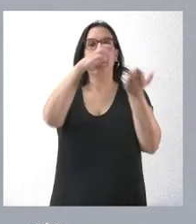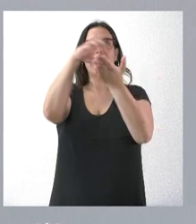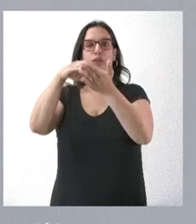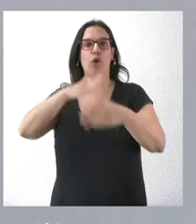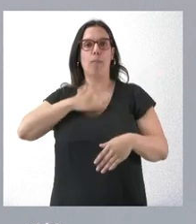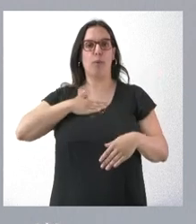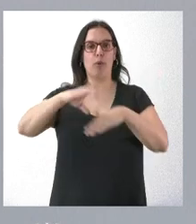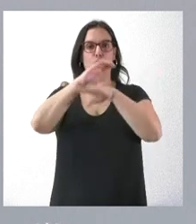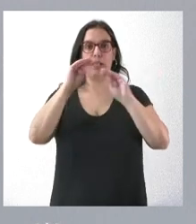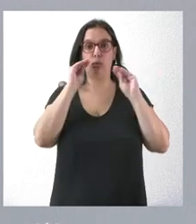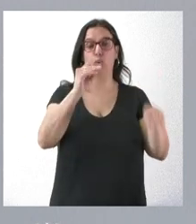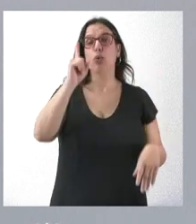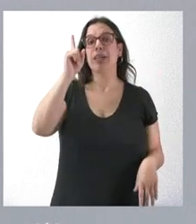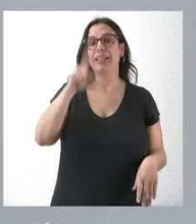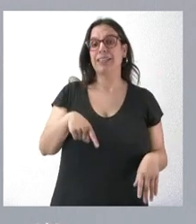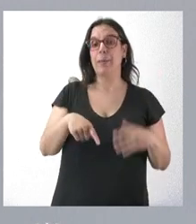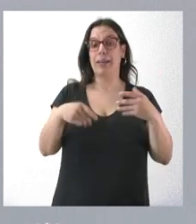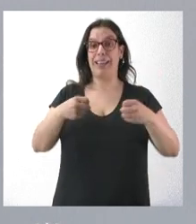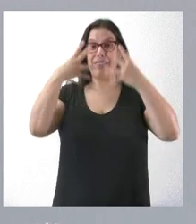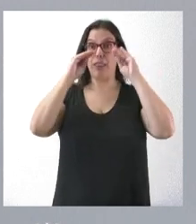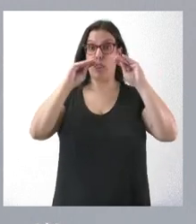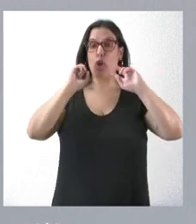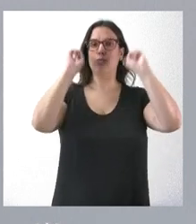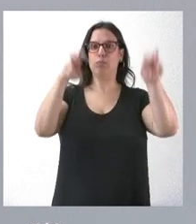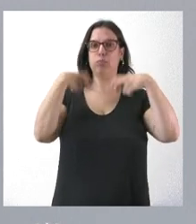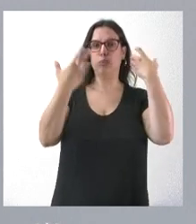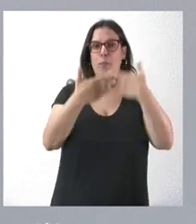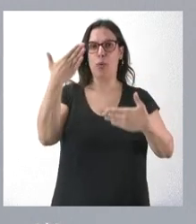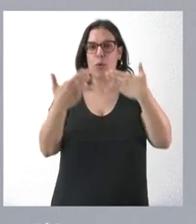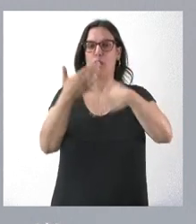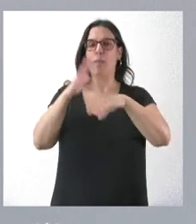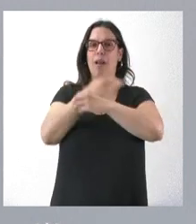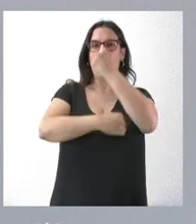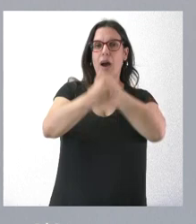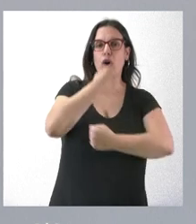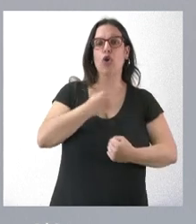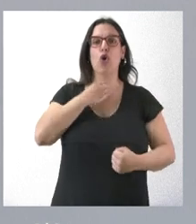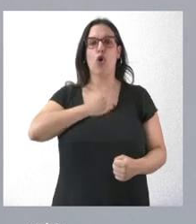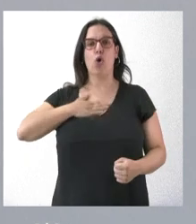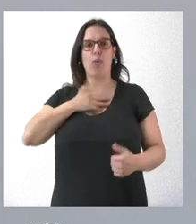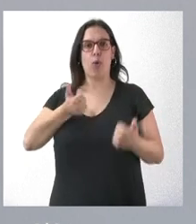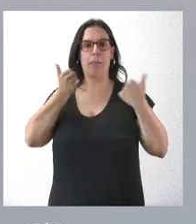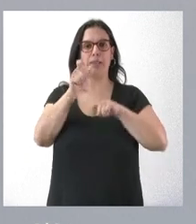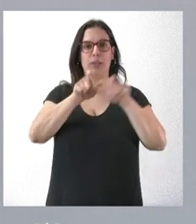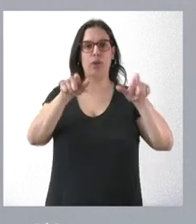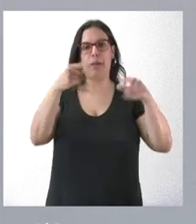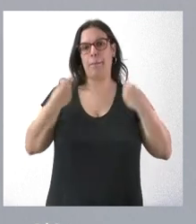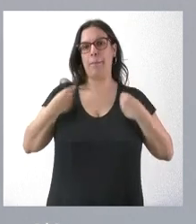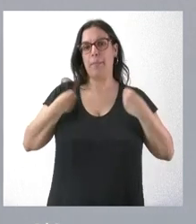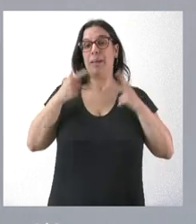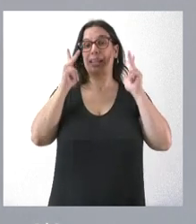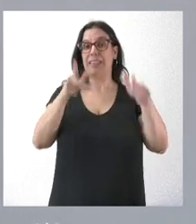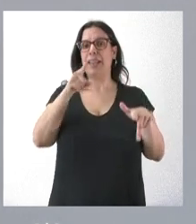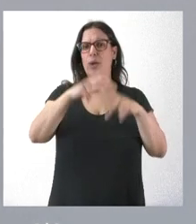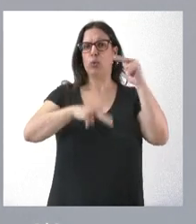así como modernizar el inmueble para fomentar el ahorro y mejorar el confort de los residentes en una residencia que